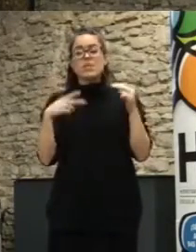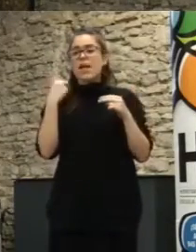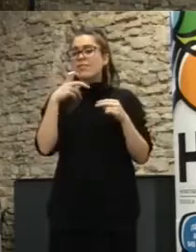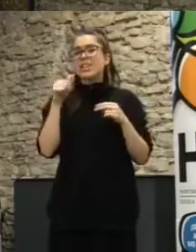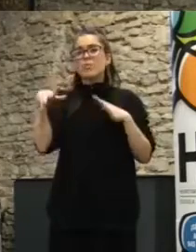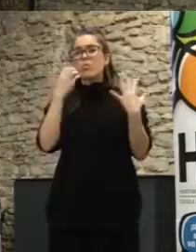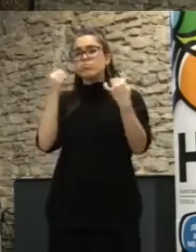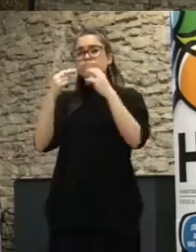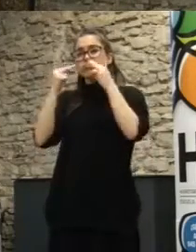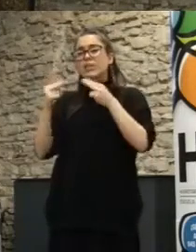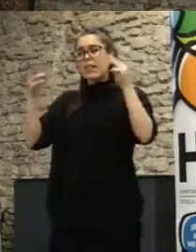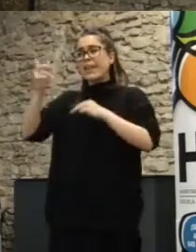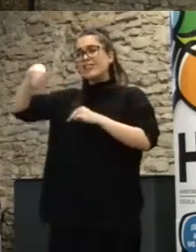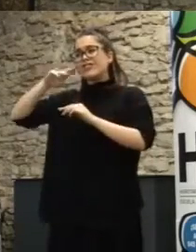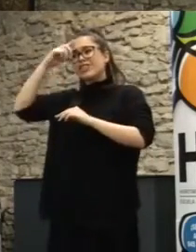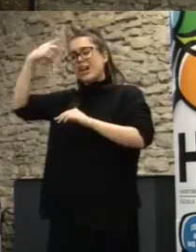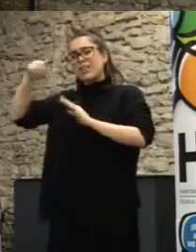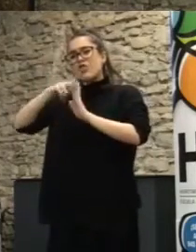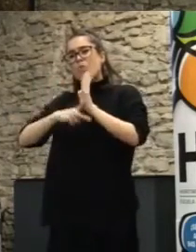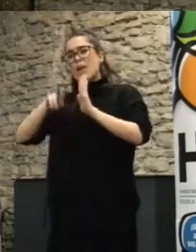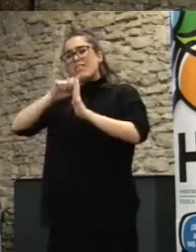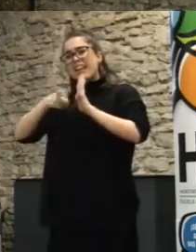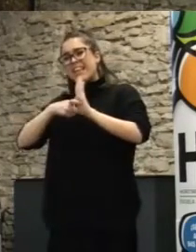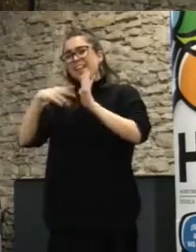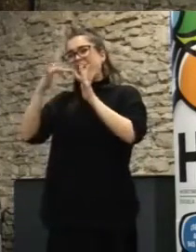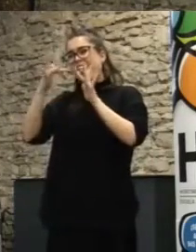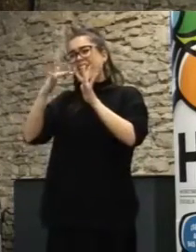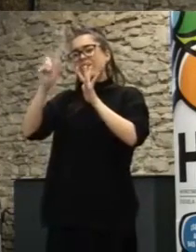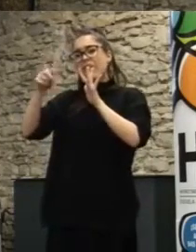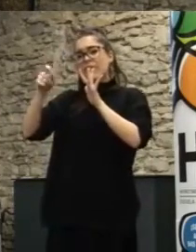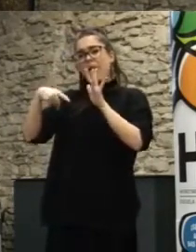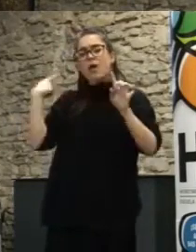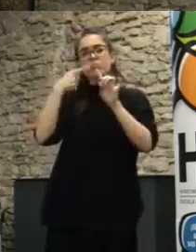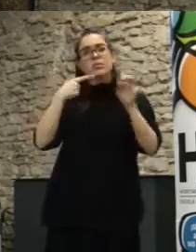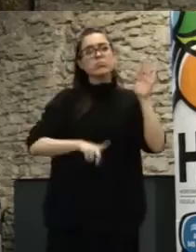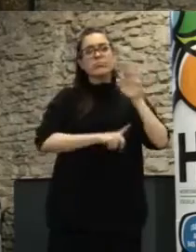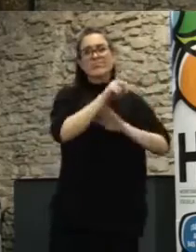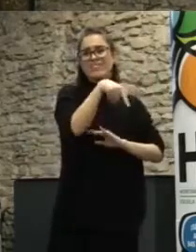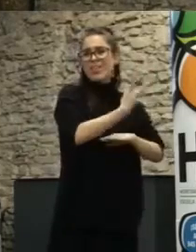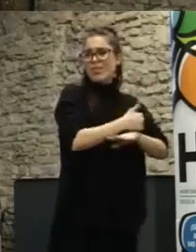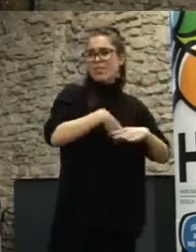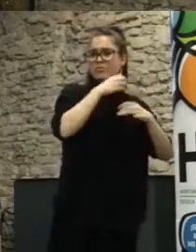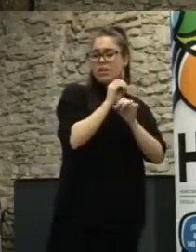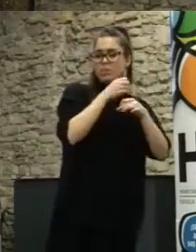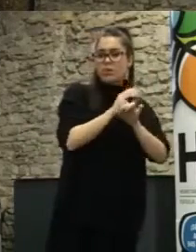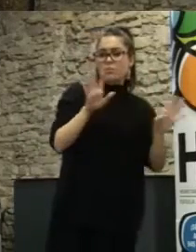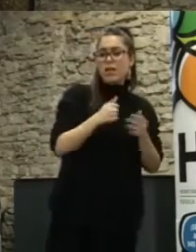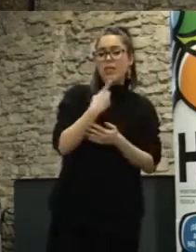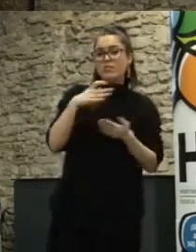hacer y es importante que haya hay una buena sintonía para que las buenas ideas que surgen de la sociedad